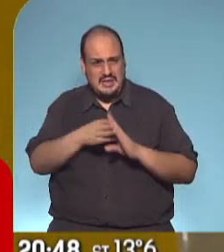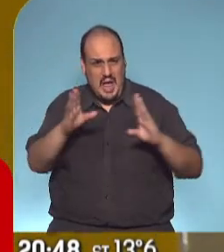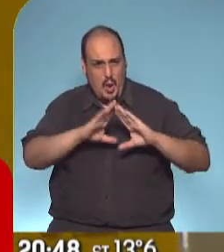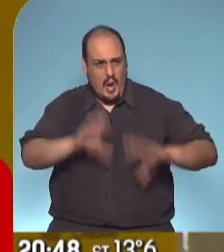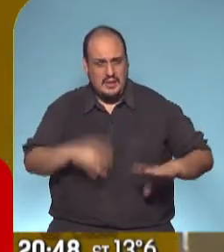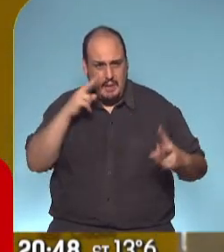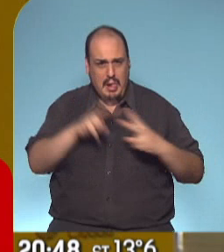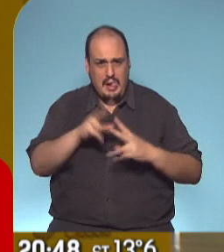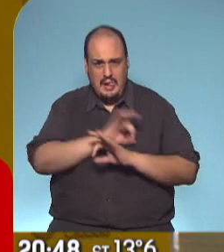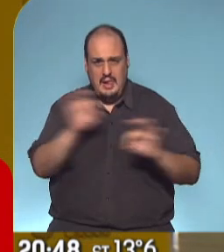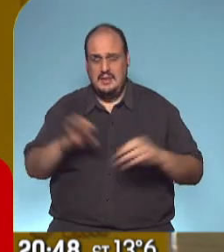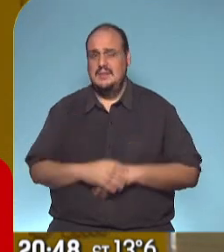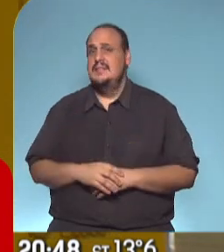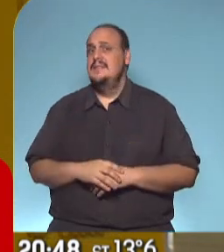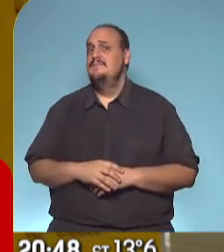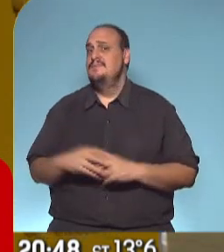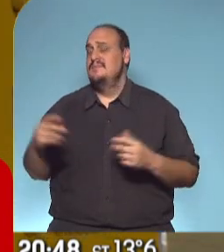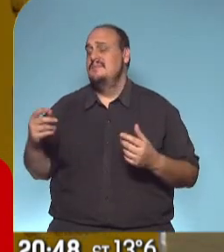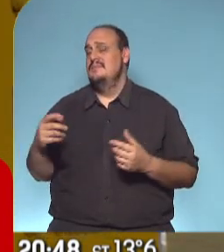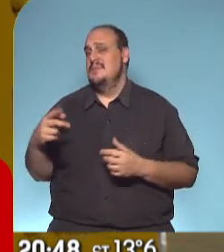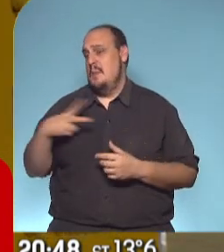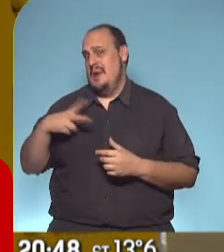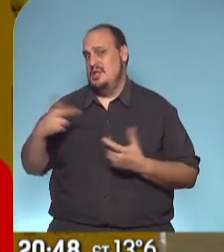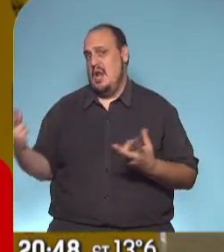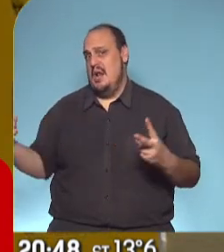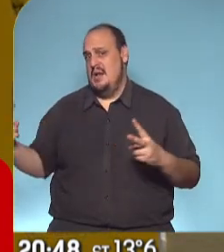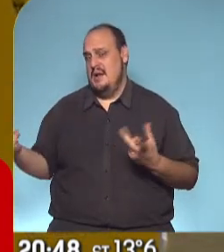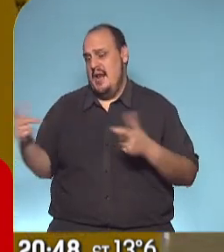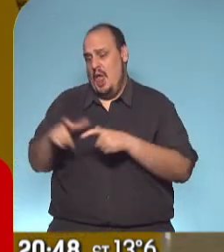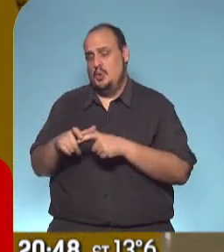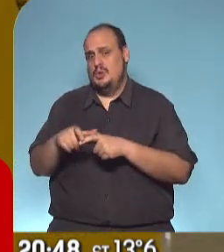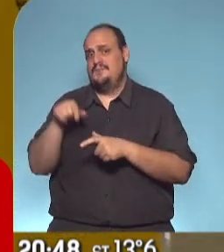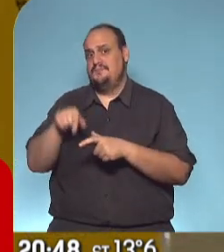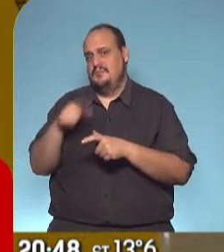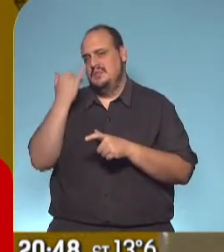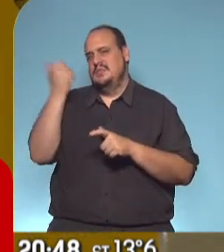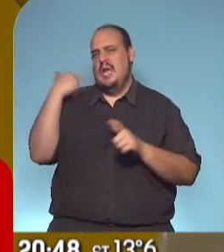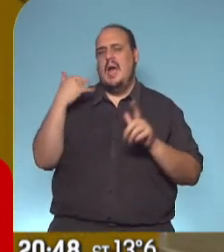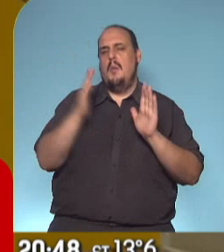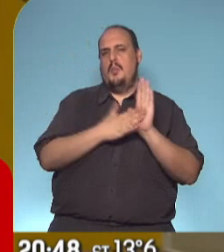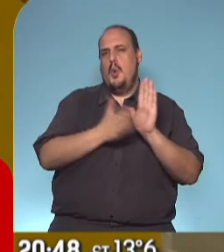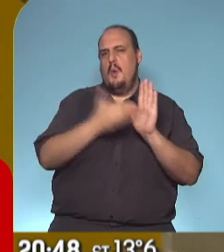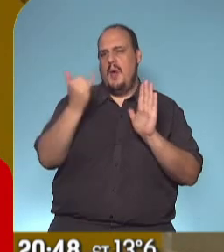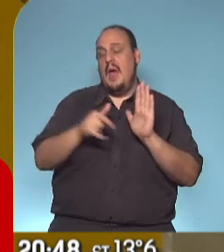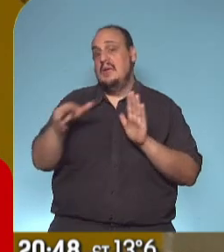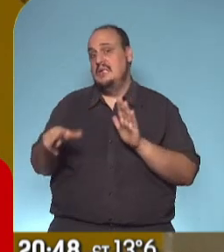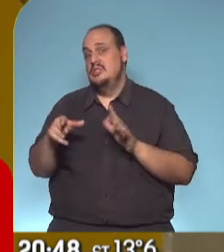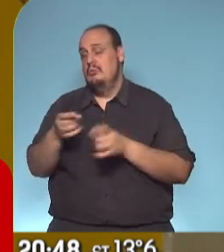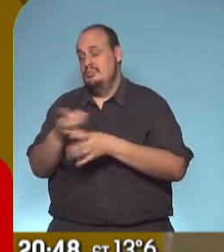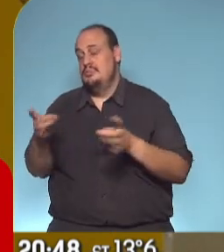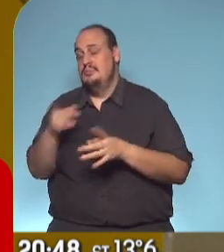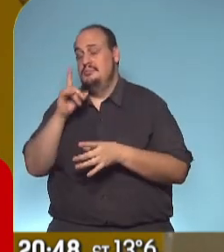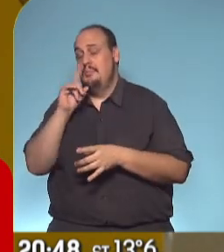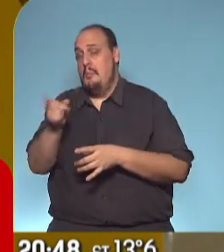Pero las reuniones personales, está probado que es un motivo, una situación de alto riesgo de contagio.